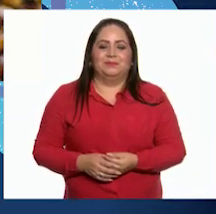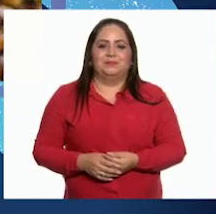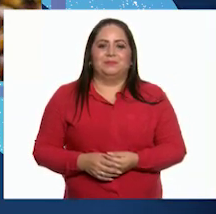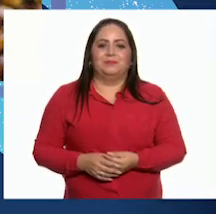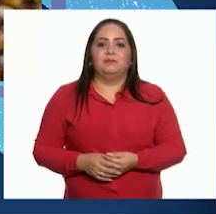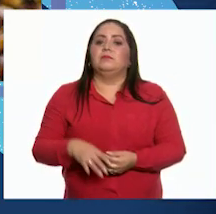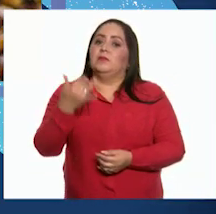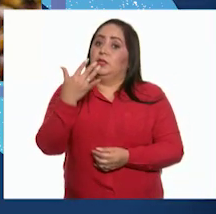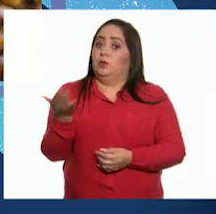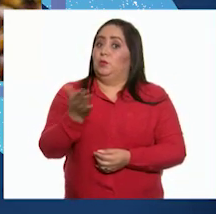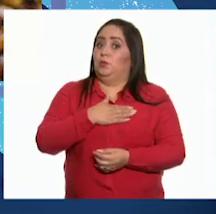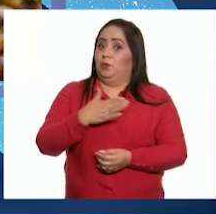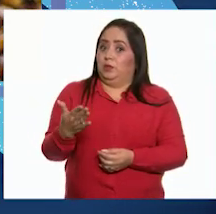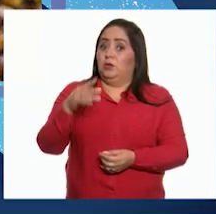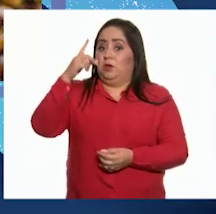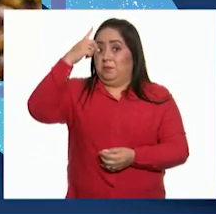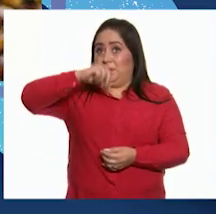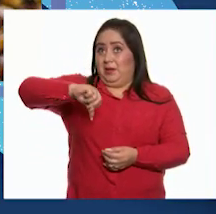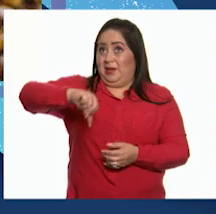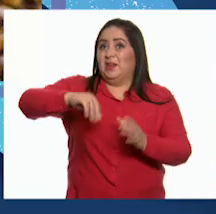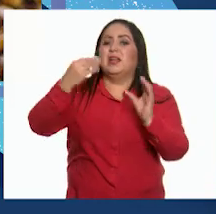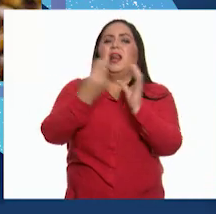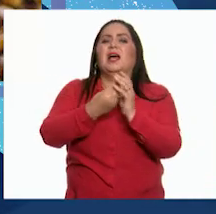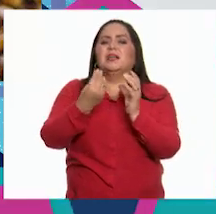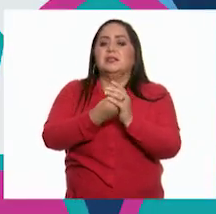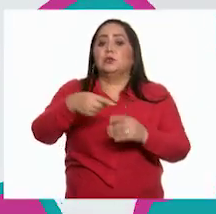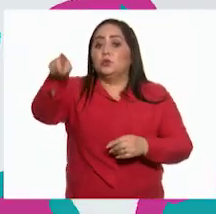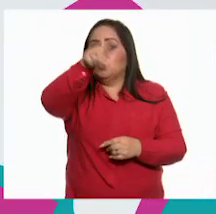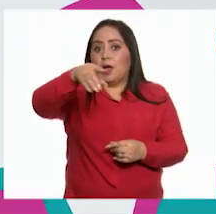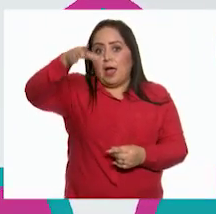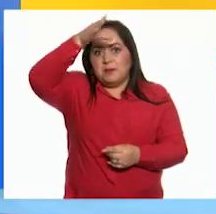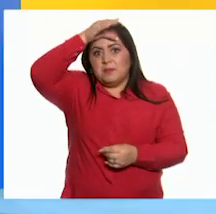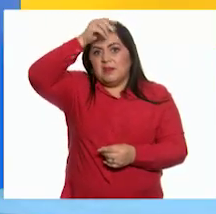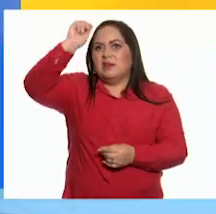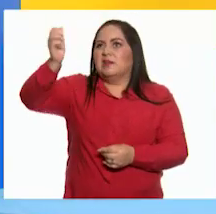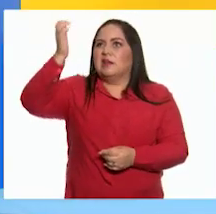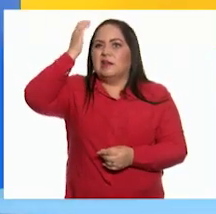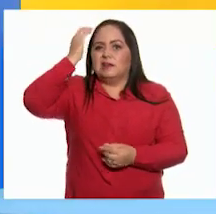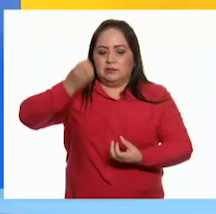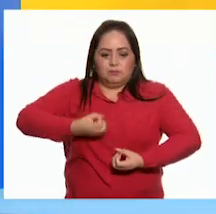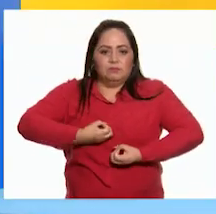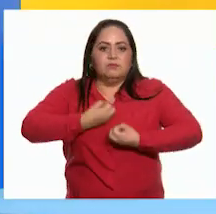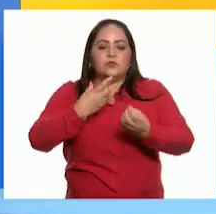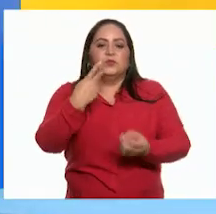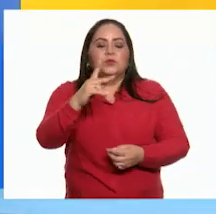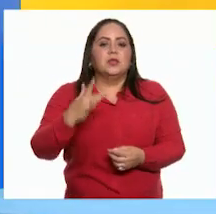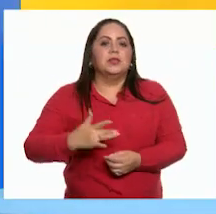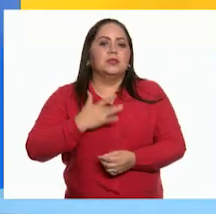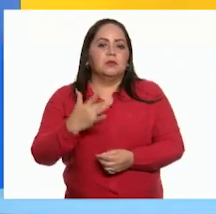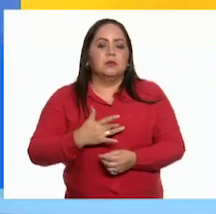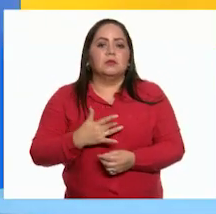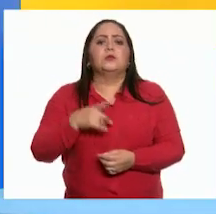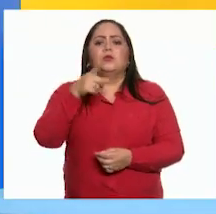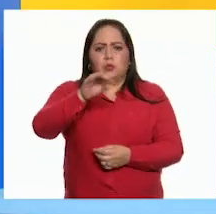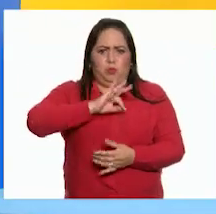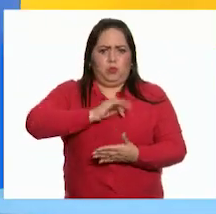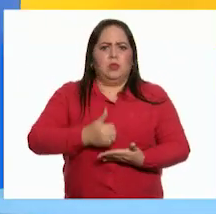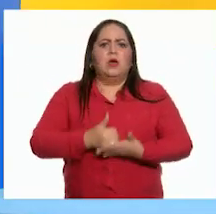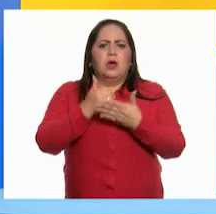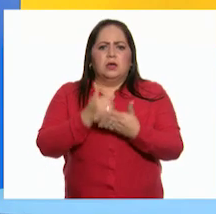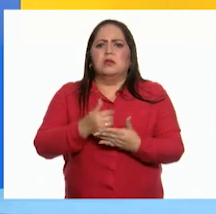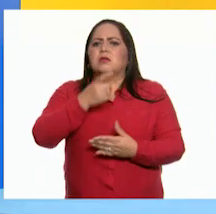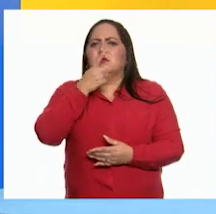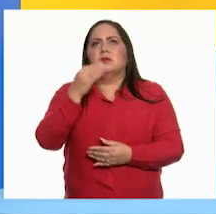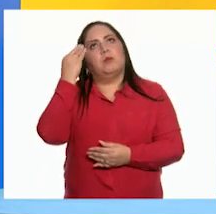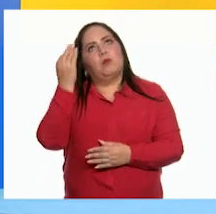Y bueno El reto para esta clase Es que aprendas a conocer Y expresar tus sentimientos Te puede ayudar a decir